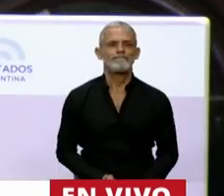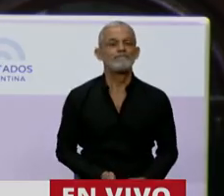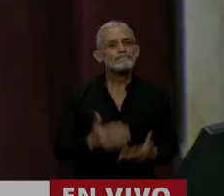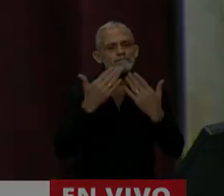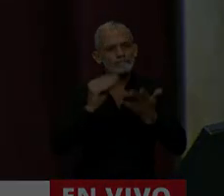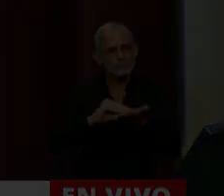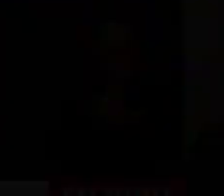Gracias, diputado. Gracias,